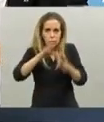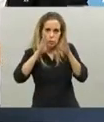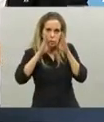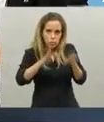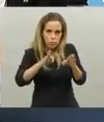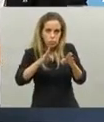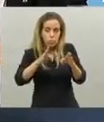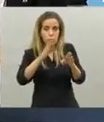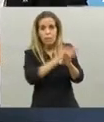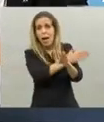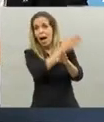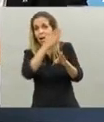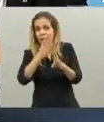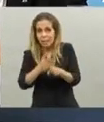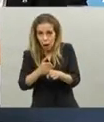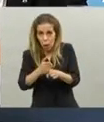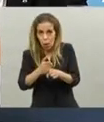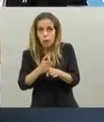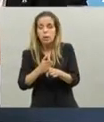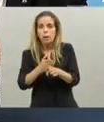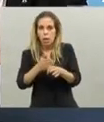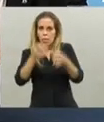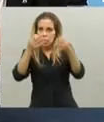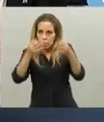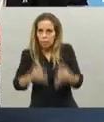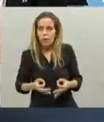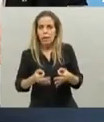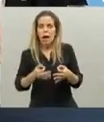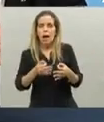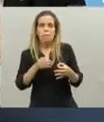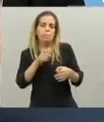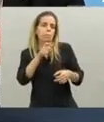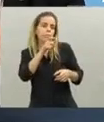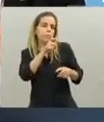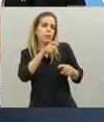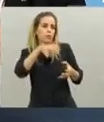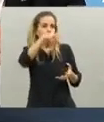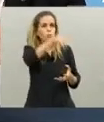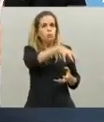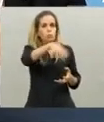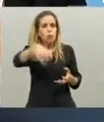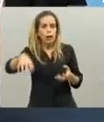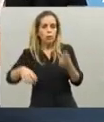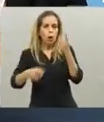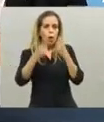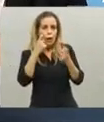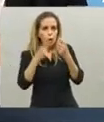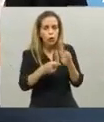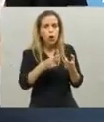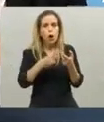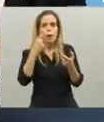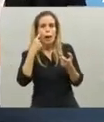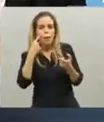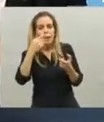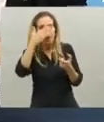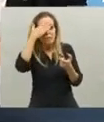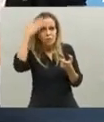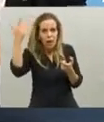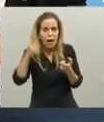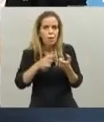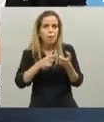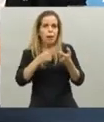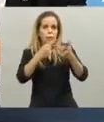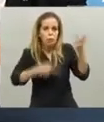Ya el día de hoy, triplicamos la presencia de nuestras postas de prevención, que es donde se toma la fiebre, estamos llevando